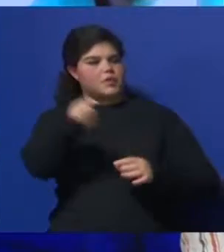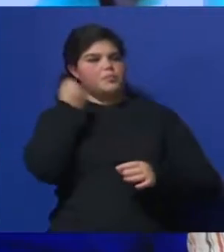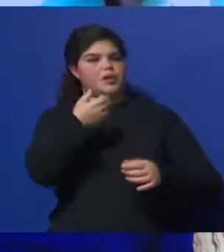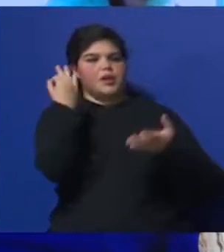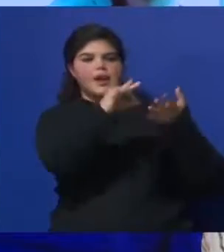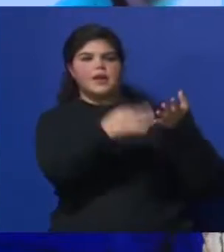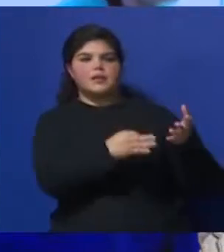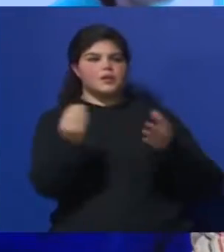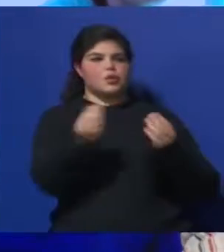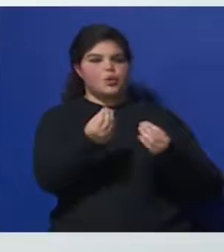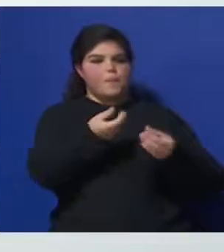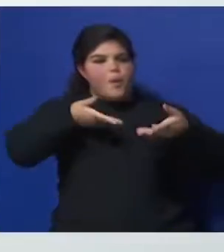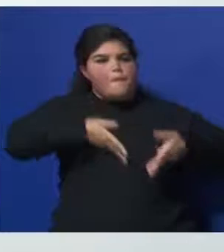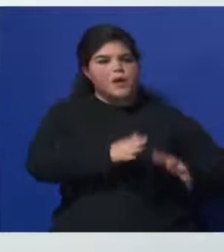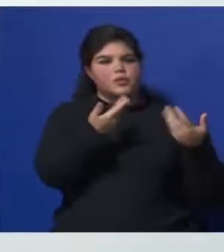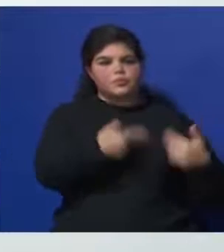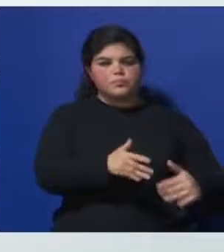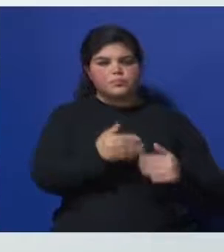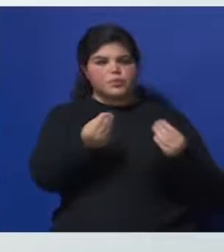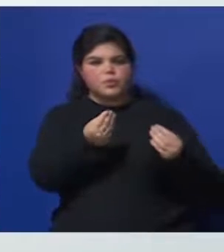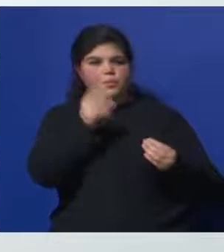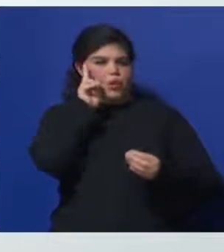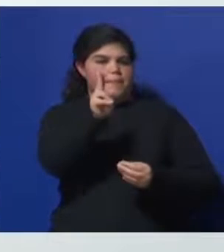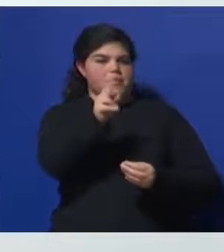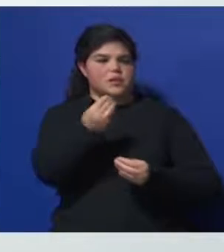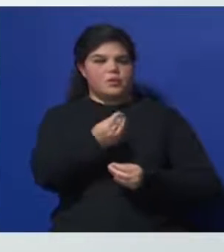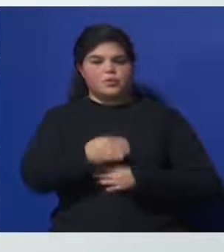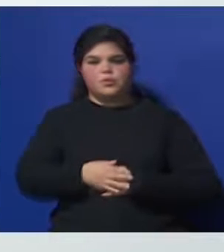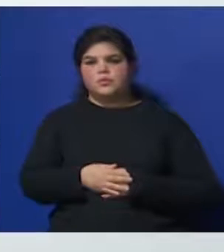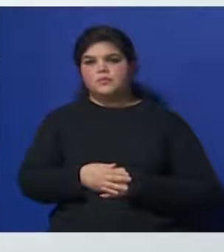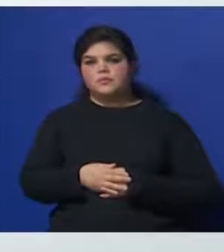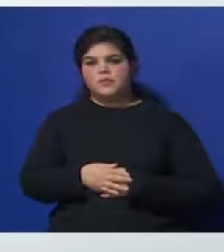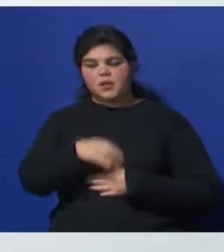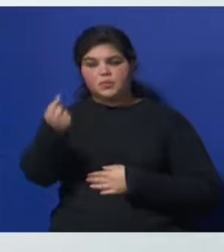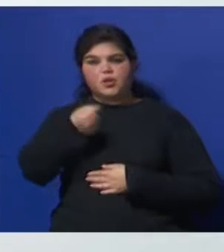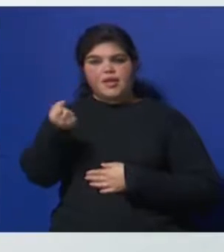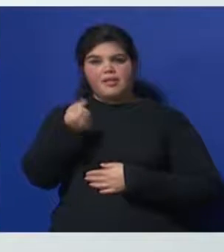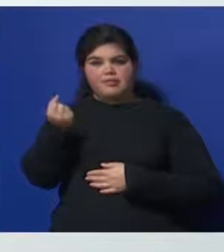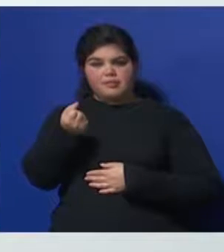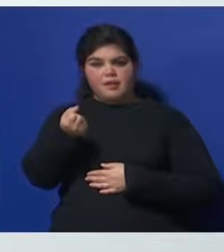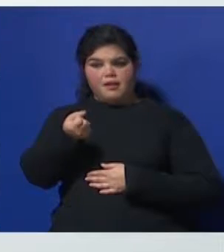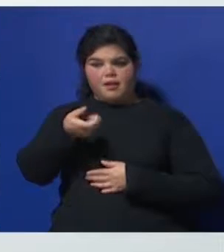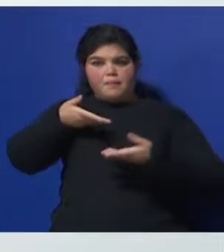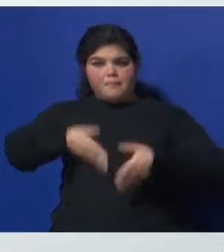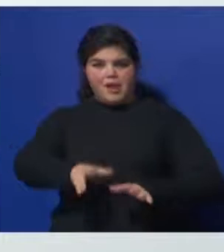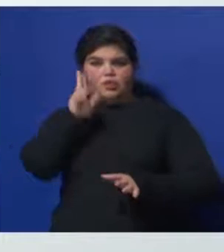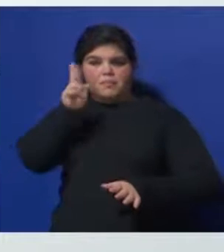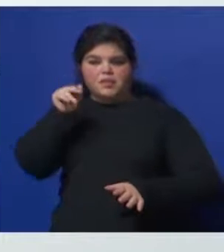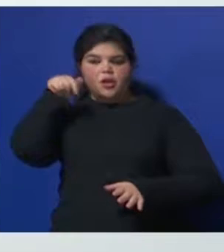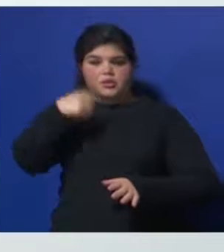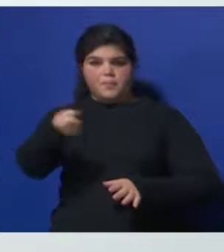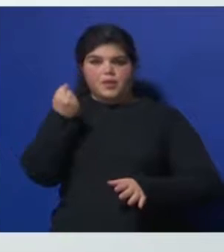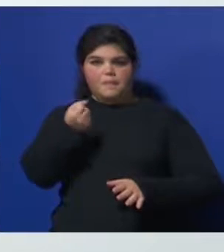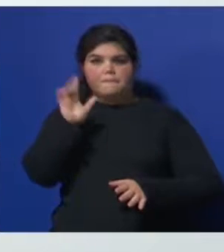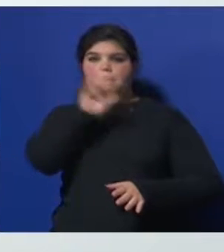un parto respetado? Y un parto respetado debe empezar Desde el momento que se entera La mujer que está